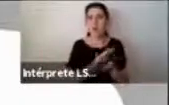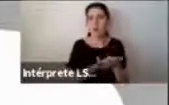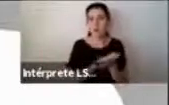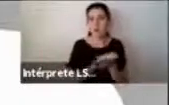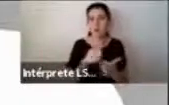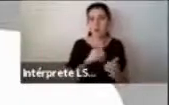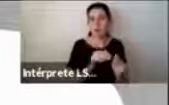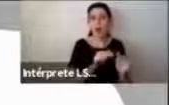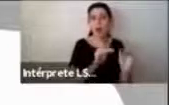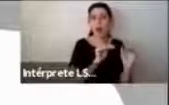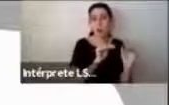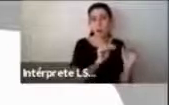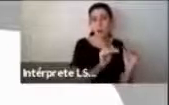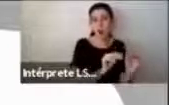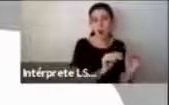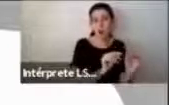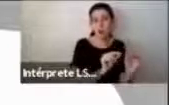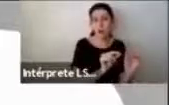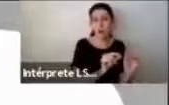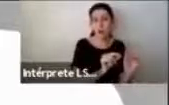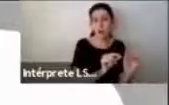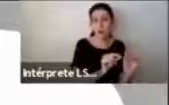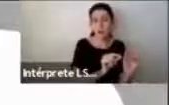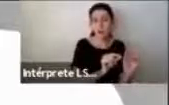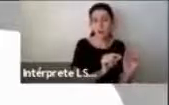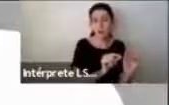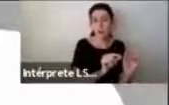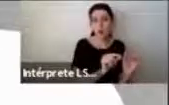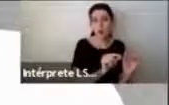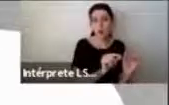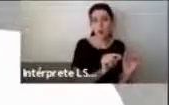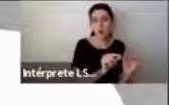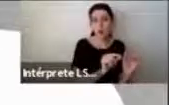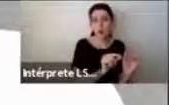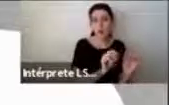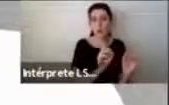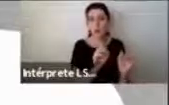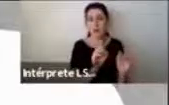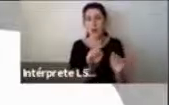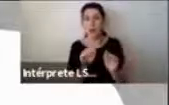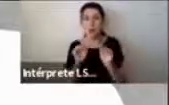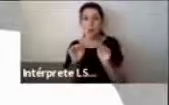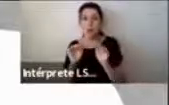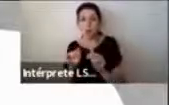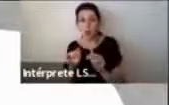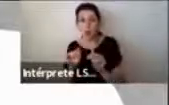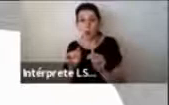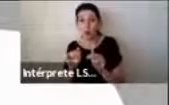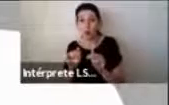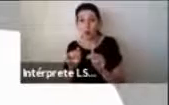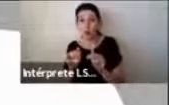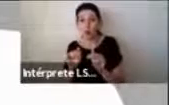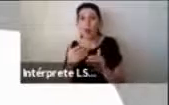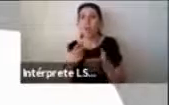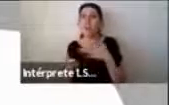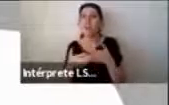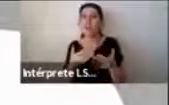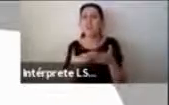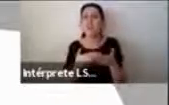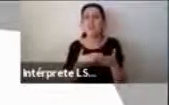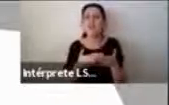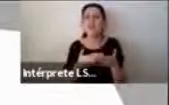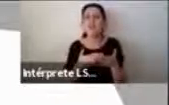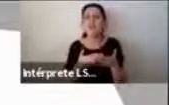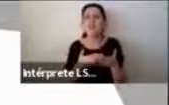de apoyo, y poner la línea aquí donde hablamos de trastorno, es complejo. Es complejo por identificar